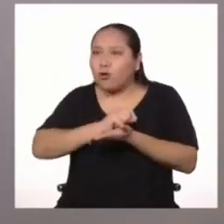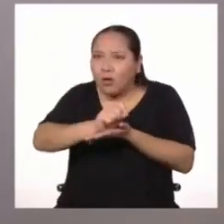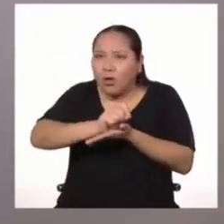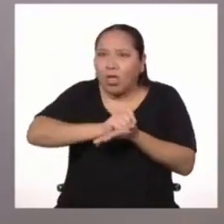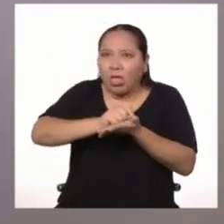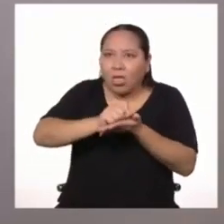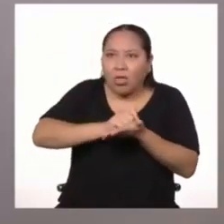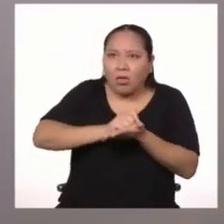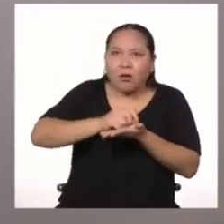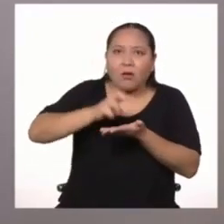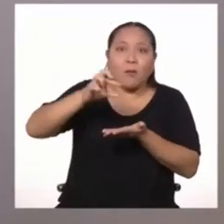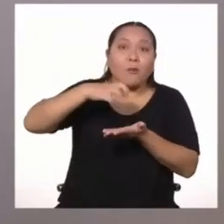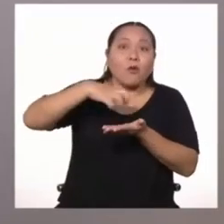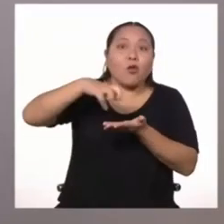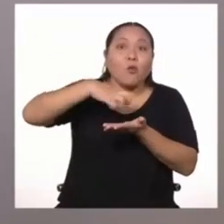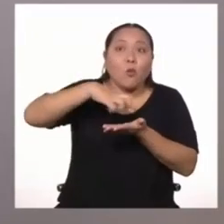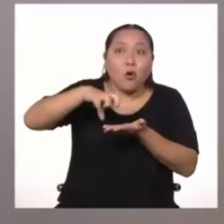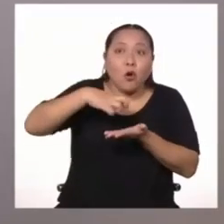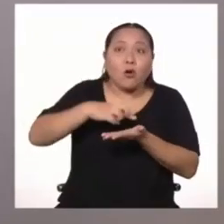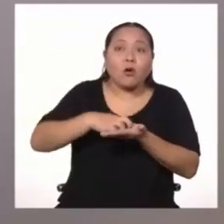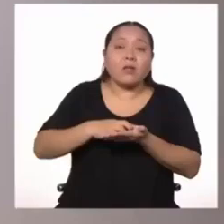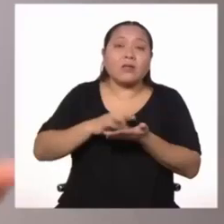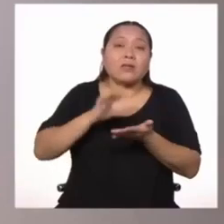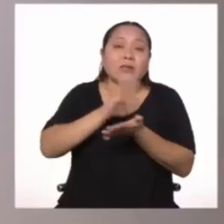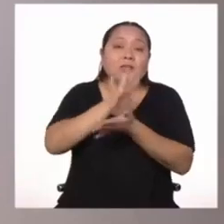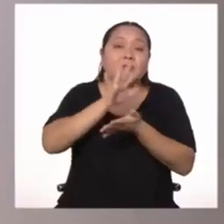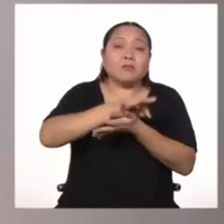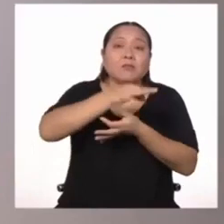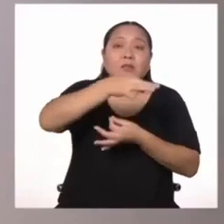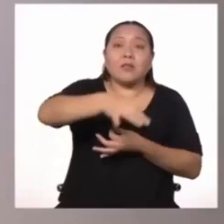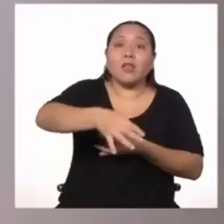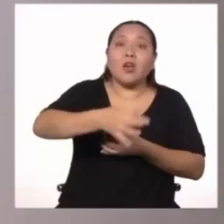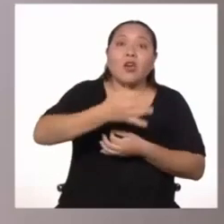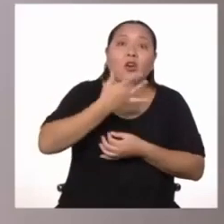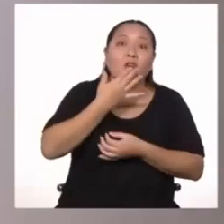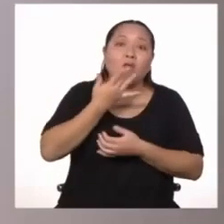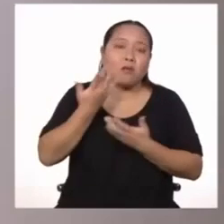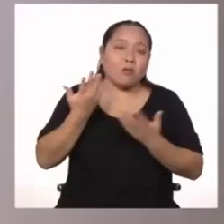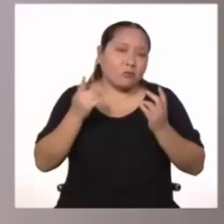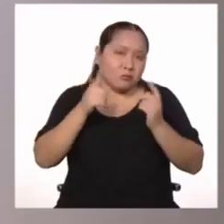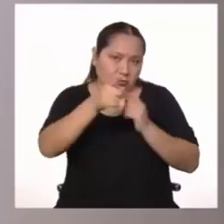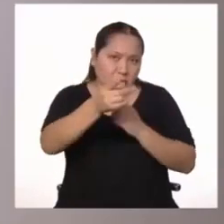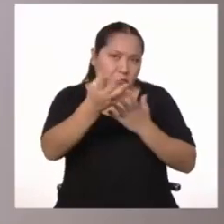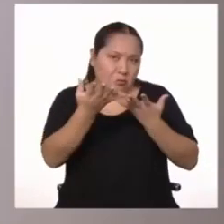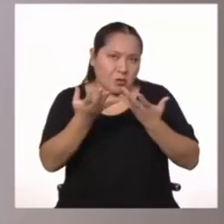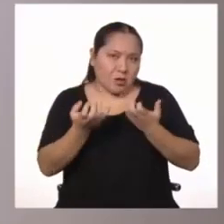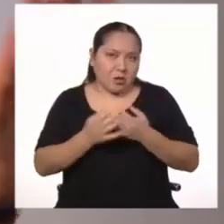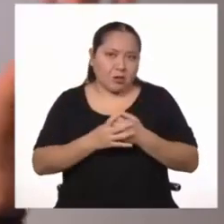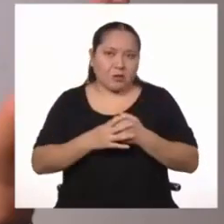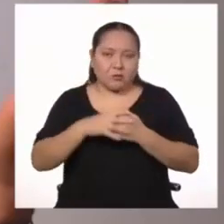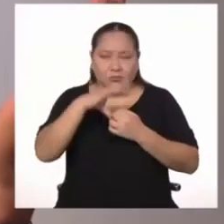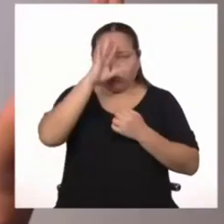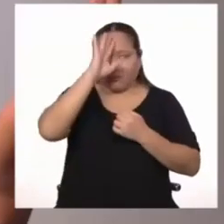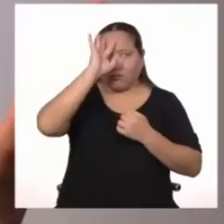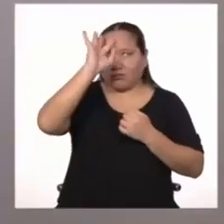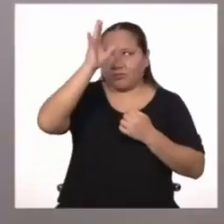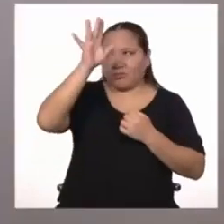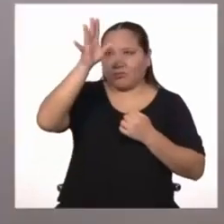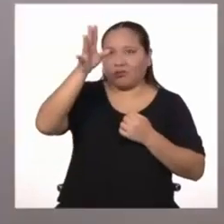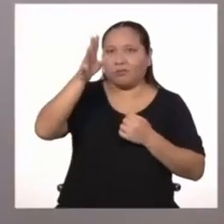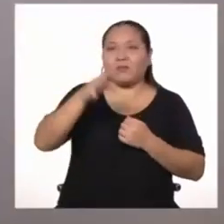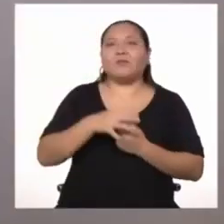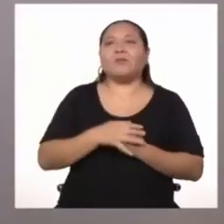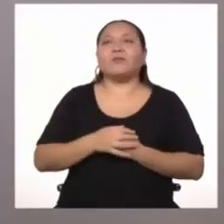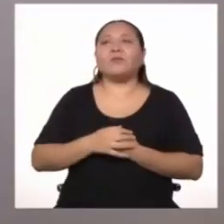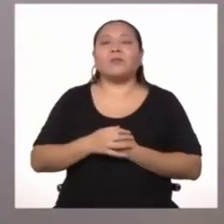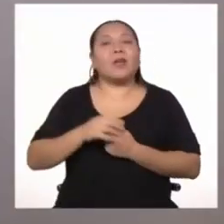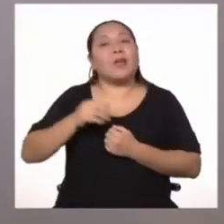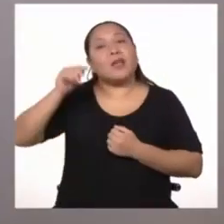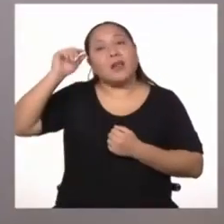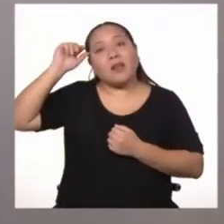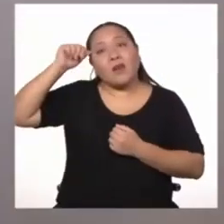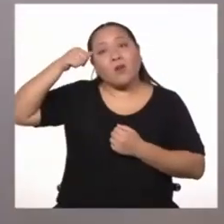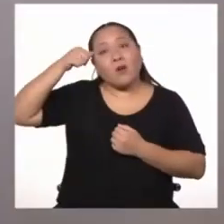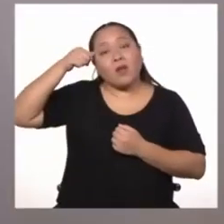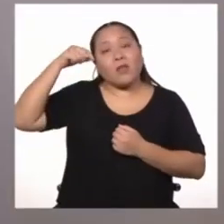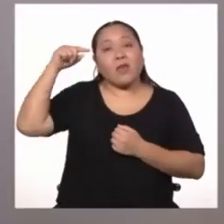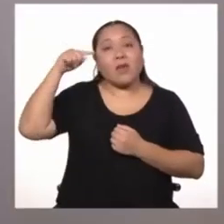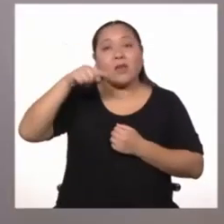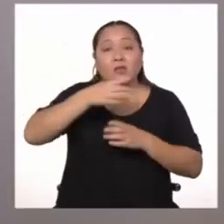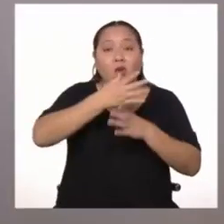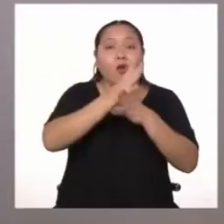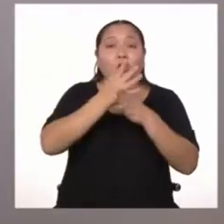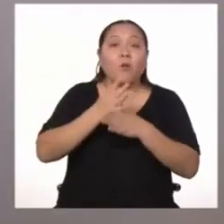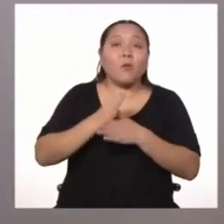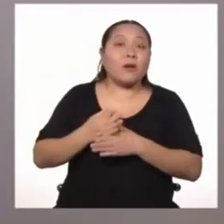plumones, cartulina de colores, lo que ustedes quieran. Dejen volar su imaginación. Recuerden que pueden